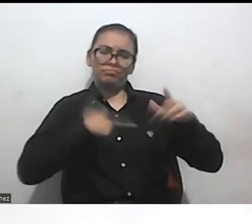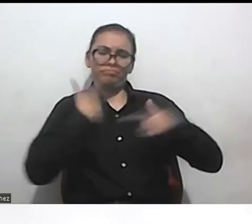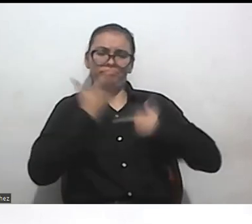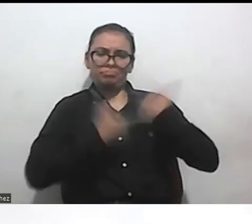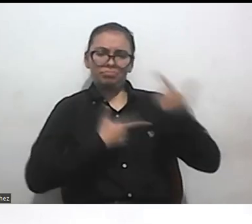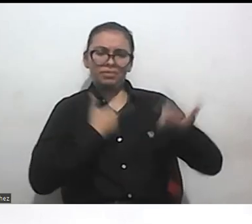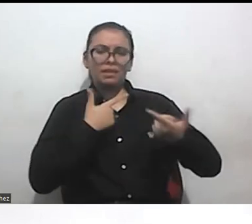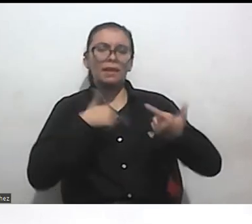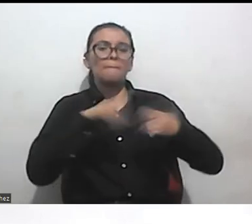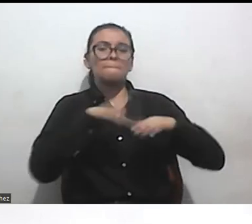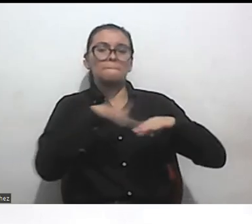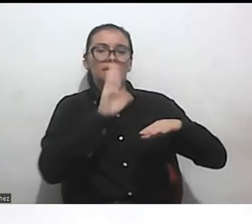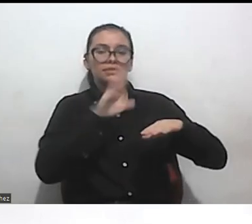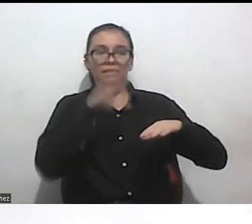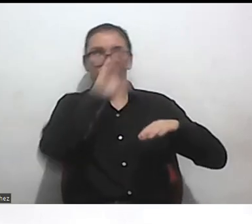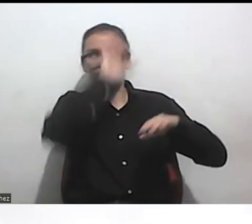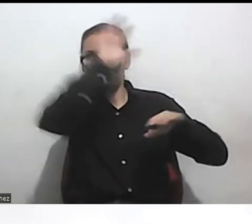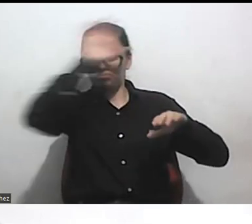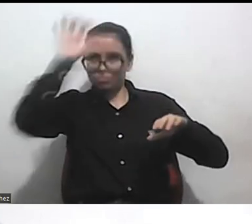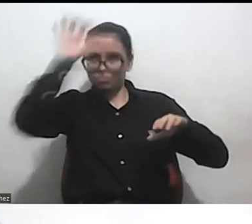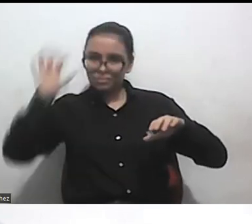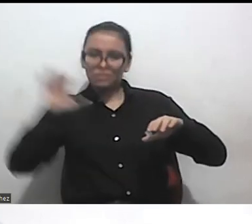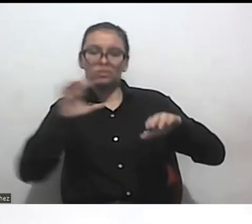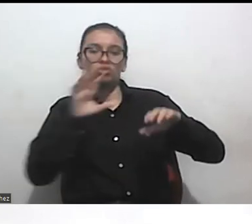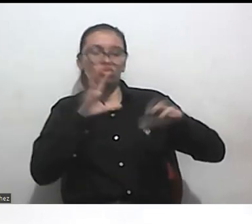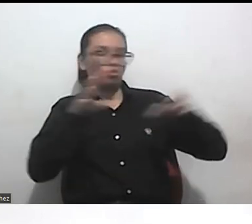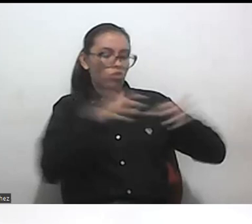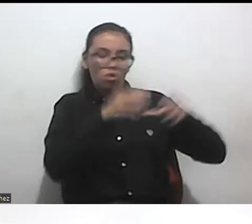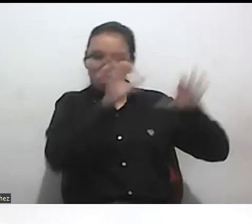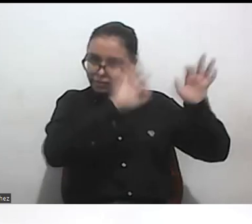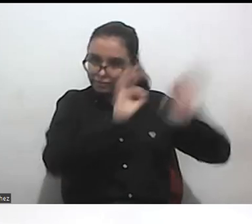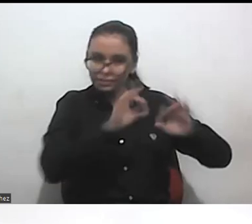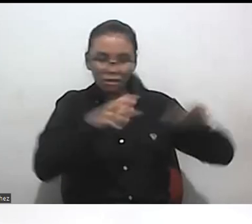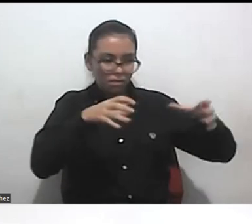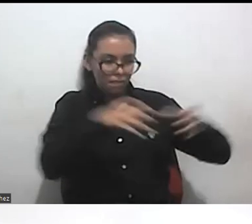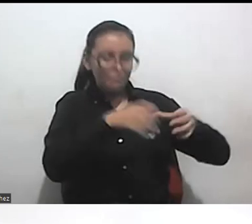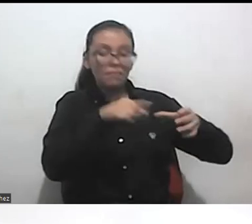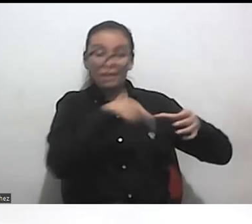los diferentes países como movimiento organizado y